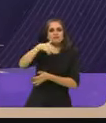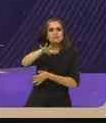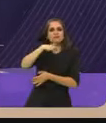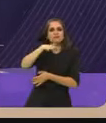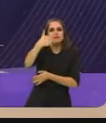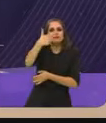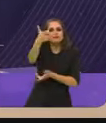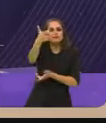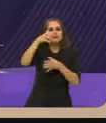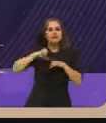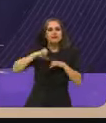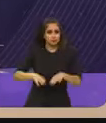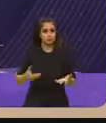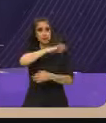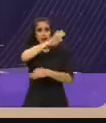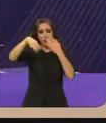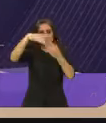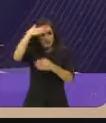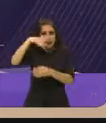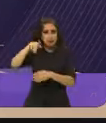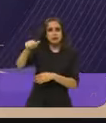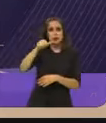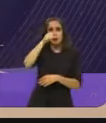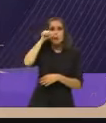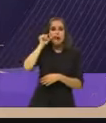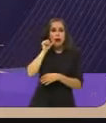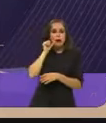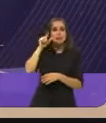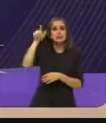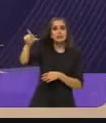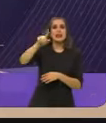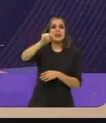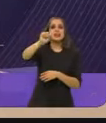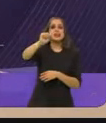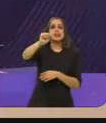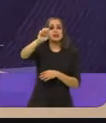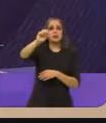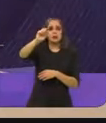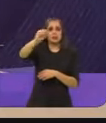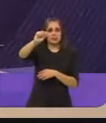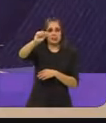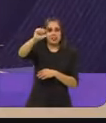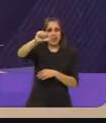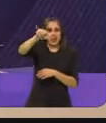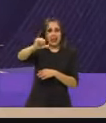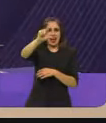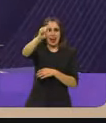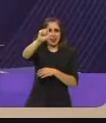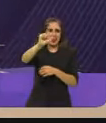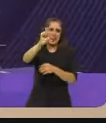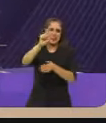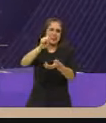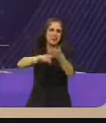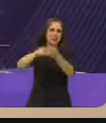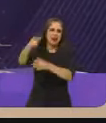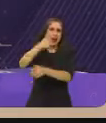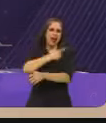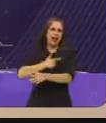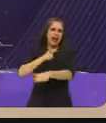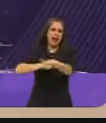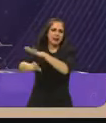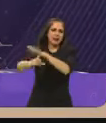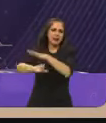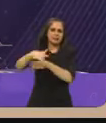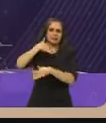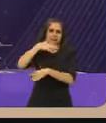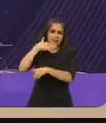dicho algunos empresarios de la Benito Juárez Santiago Tajada ese es el cartel inmobiliario esos son ellos